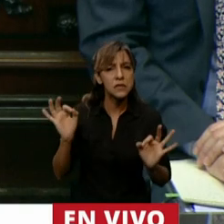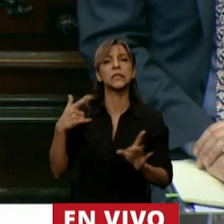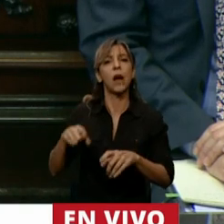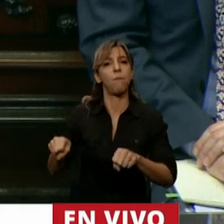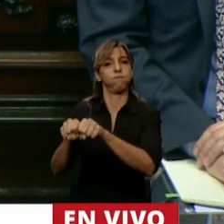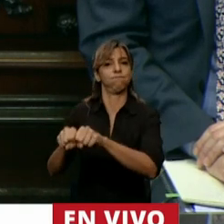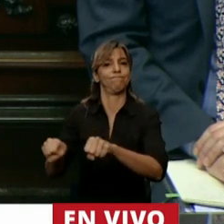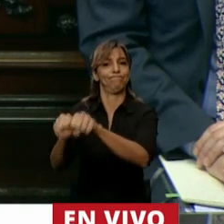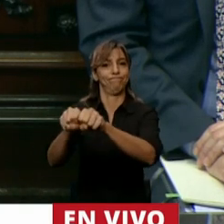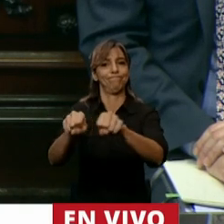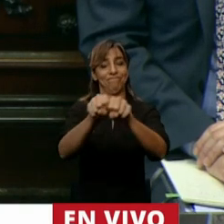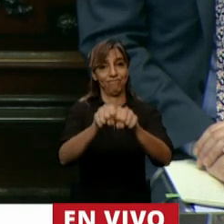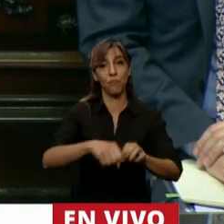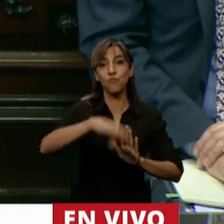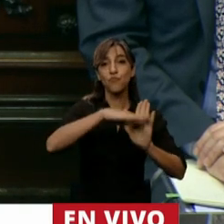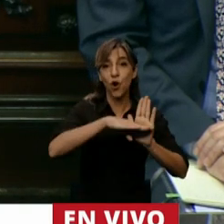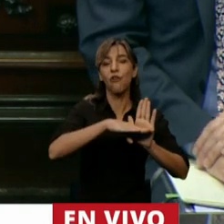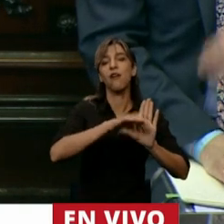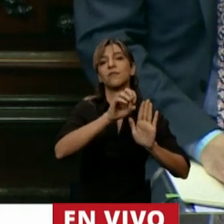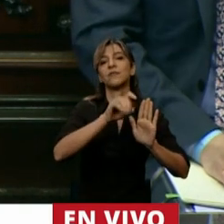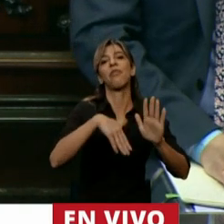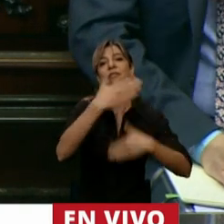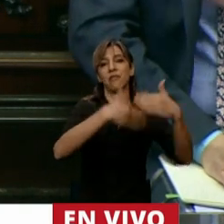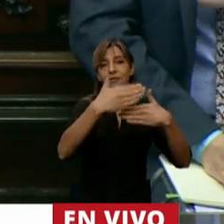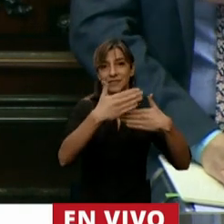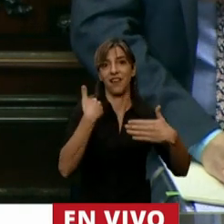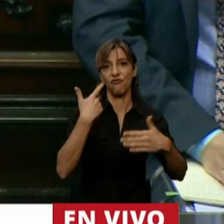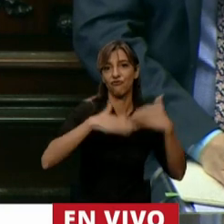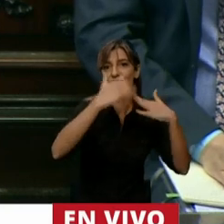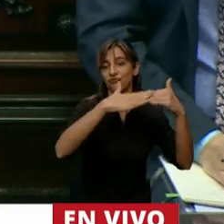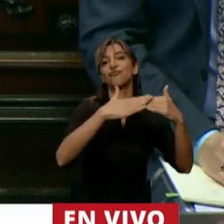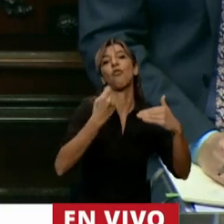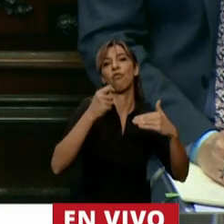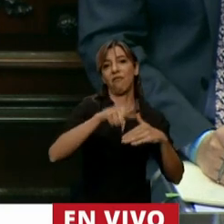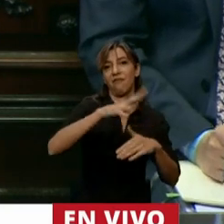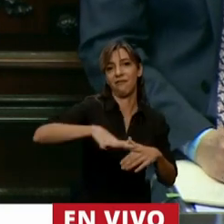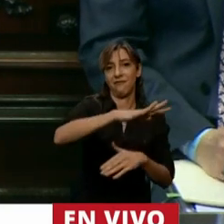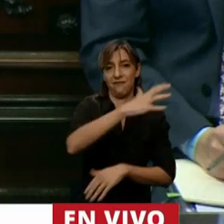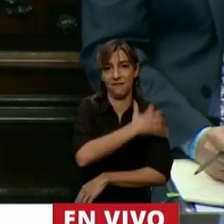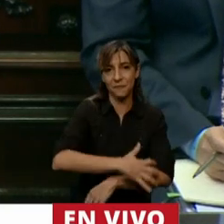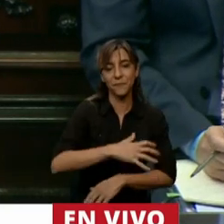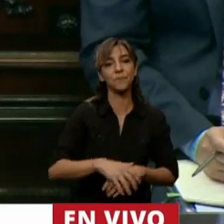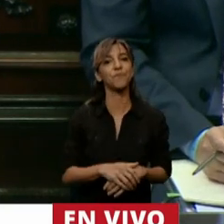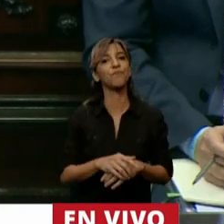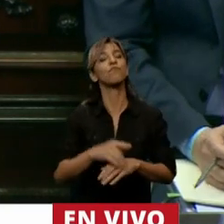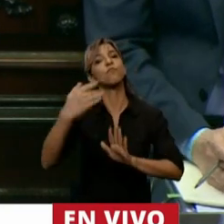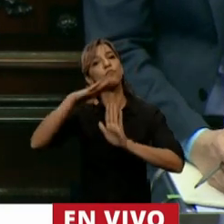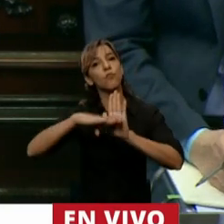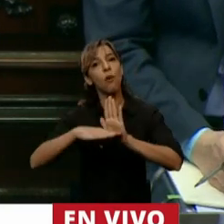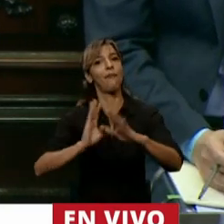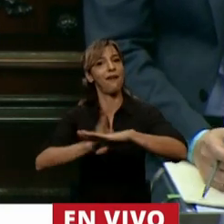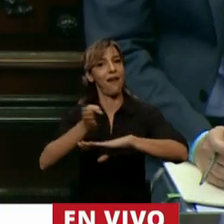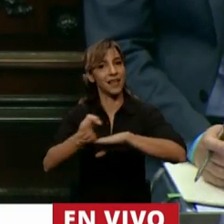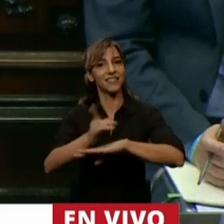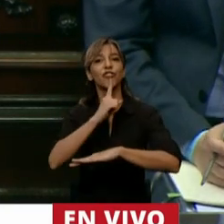esos programas son el programa para el desarrollo de la infraestructura para internet en barrios populares el programa de acceso a servicios TIC